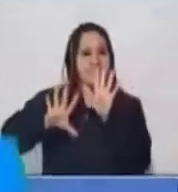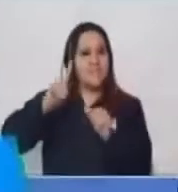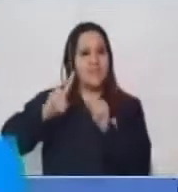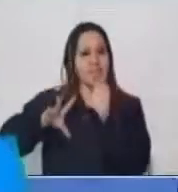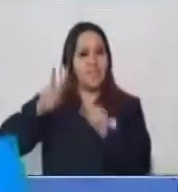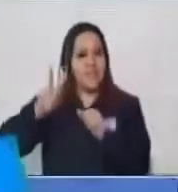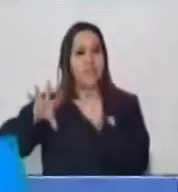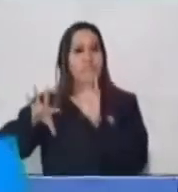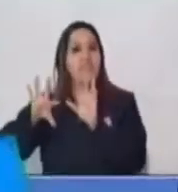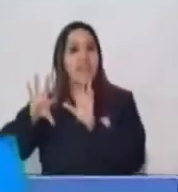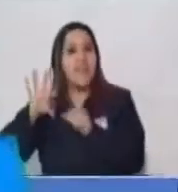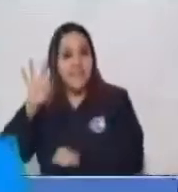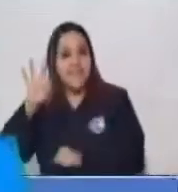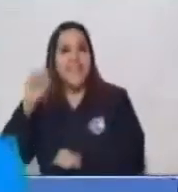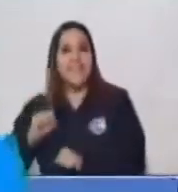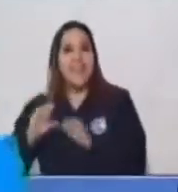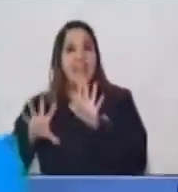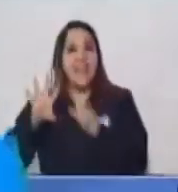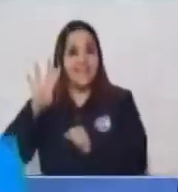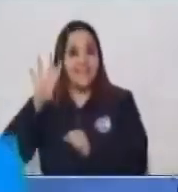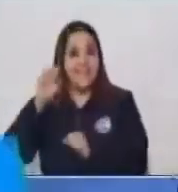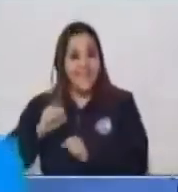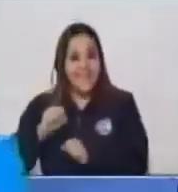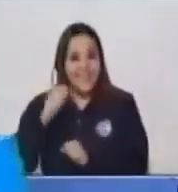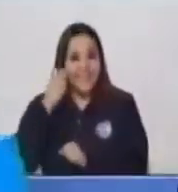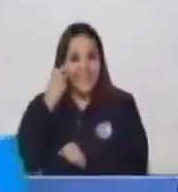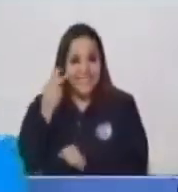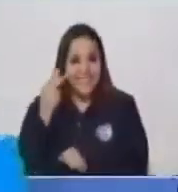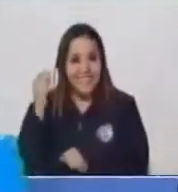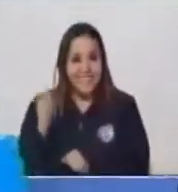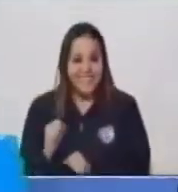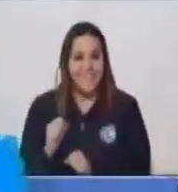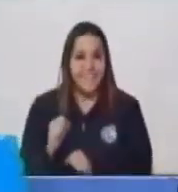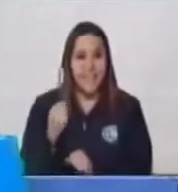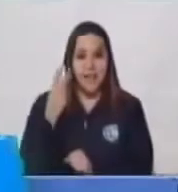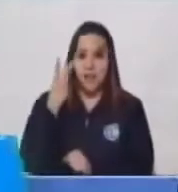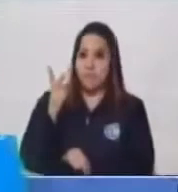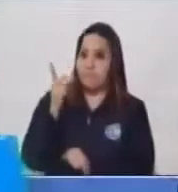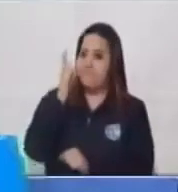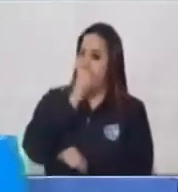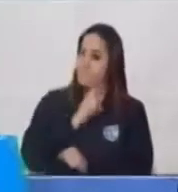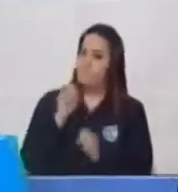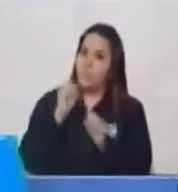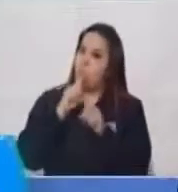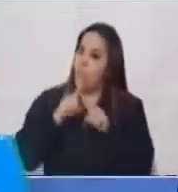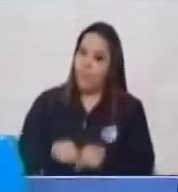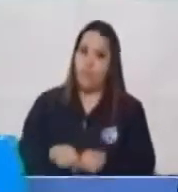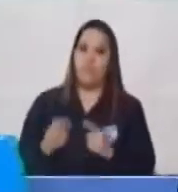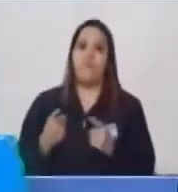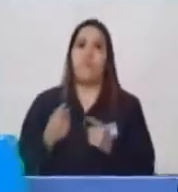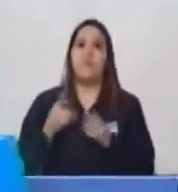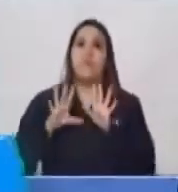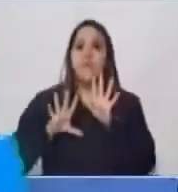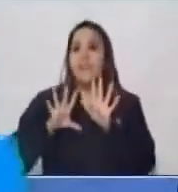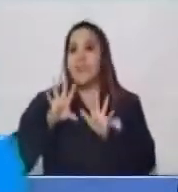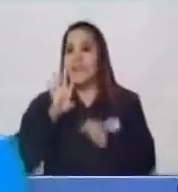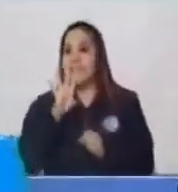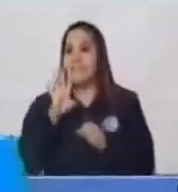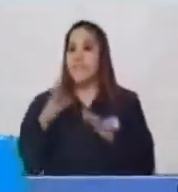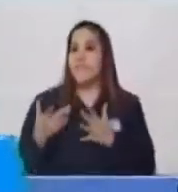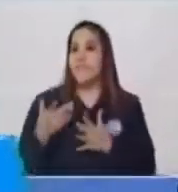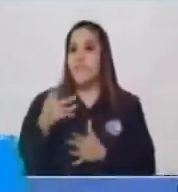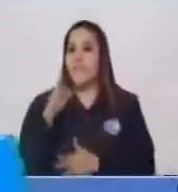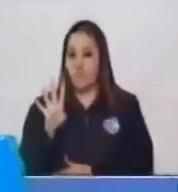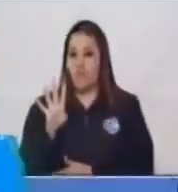13 14 Pero como acá no puedo colocar 14 coloco 4